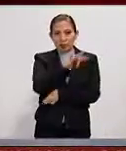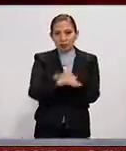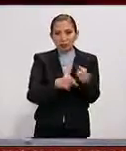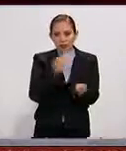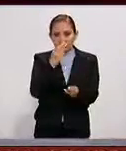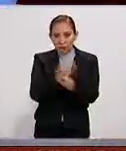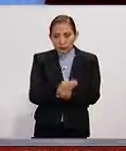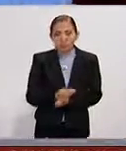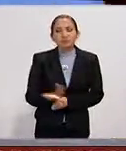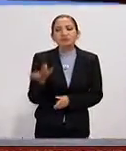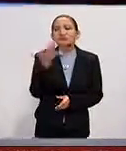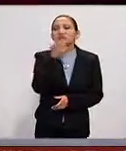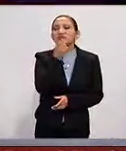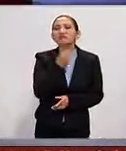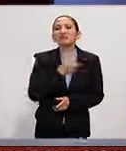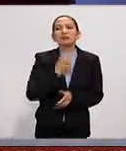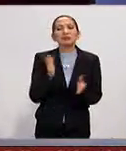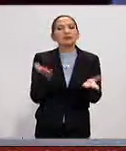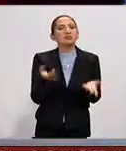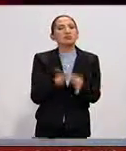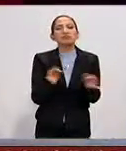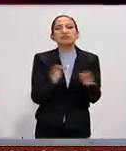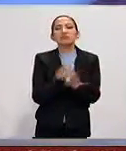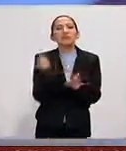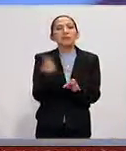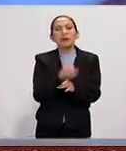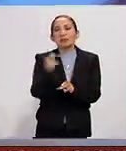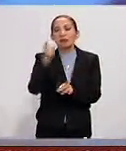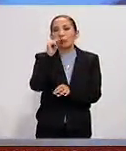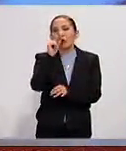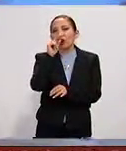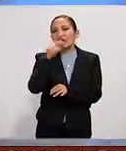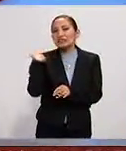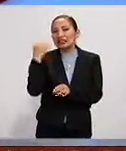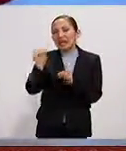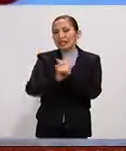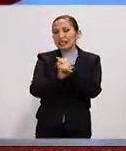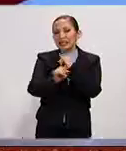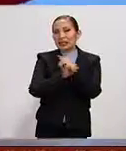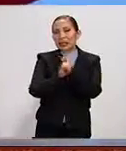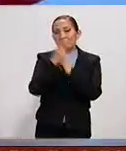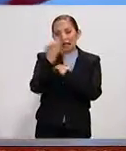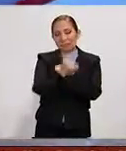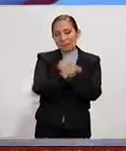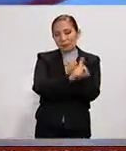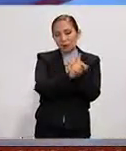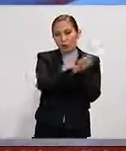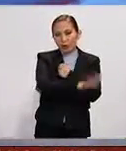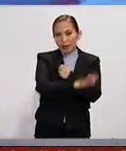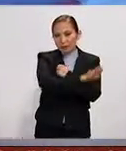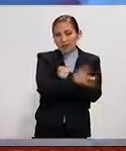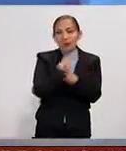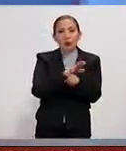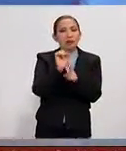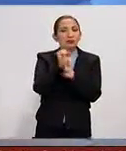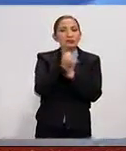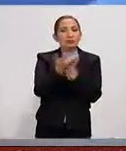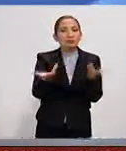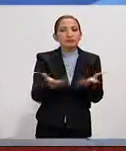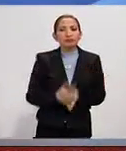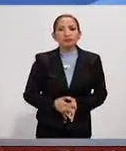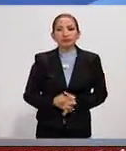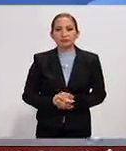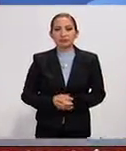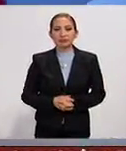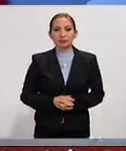mundo. Cuéntenos, por favor, cómo actúa la Policía Cibernética en estos casos y en qué situación nos encontramos.